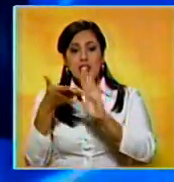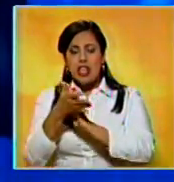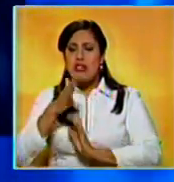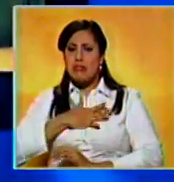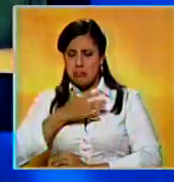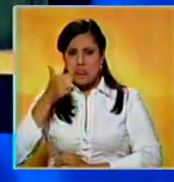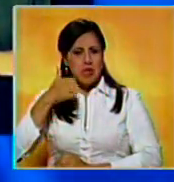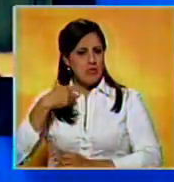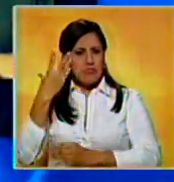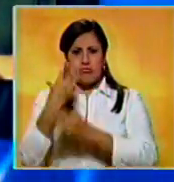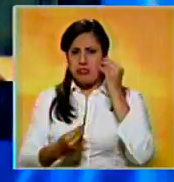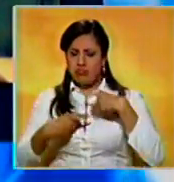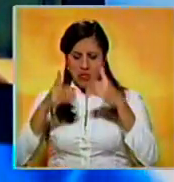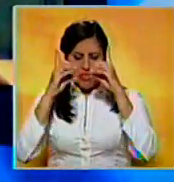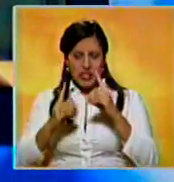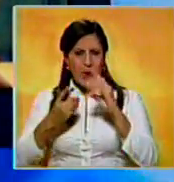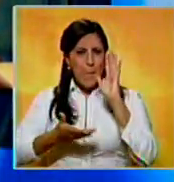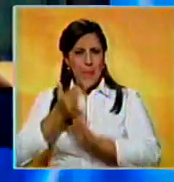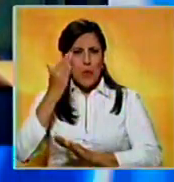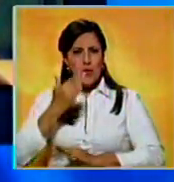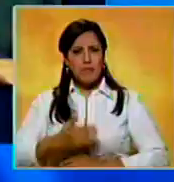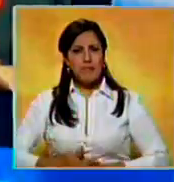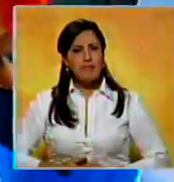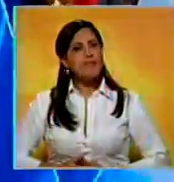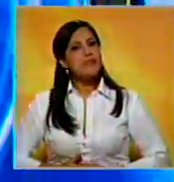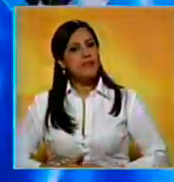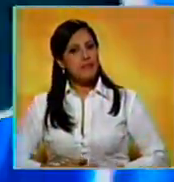estaba bien y que había decidido desertar.